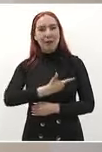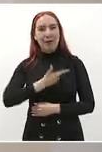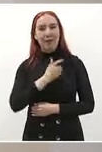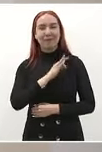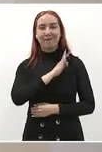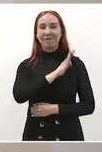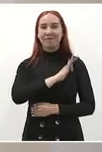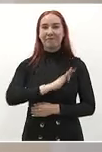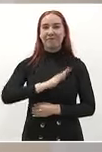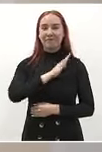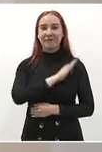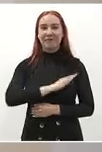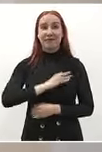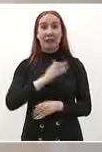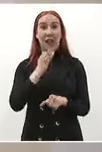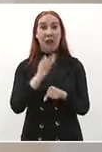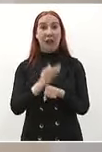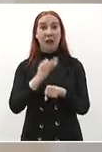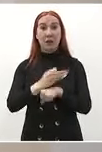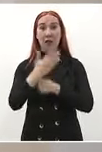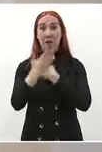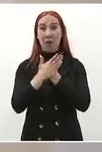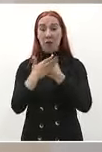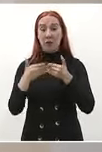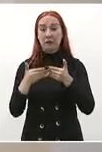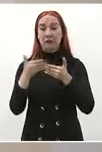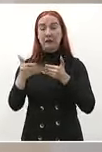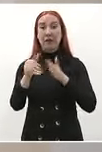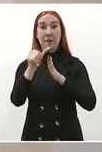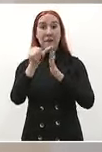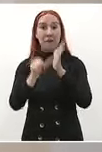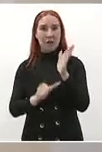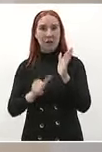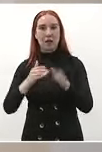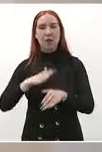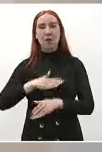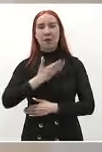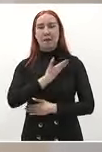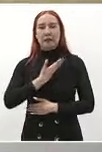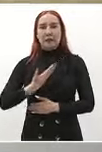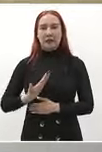a unos meses de que yo termine mi mandato